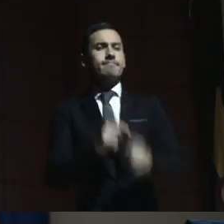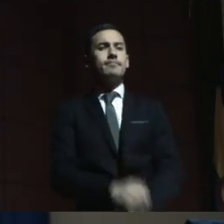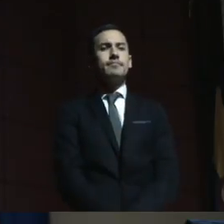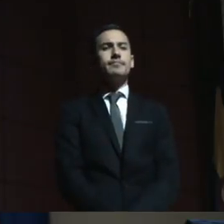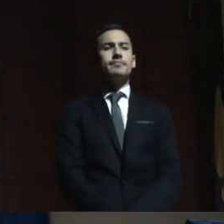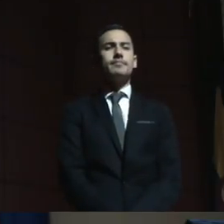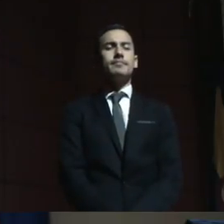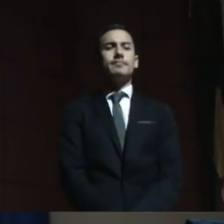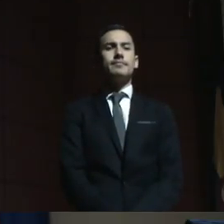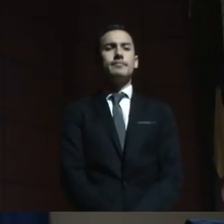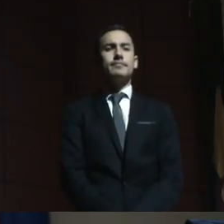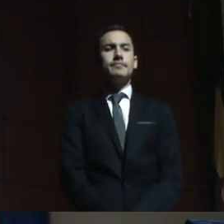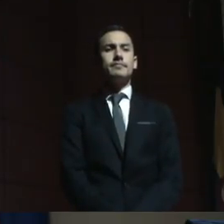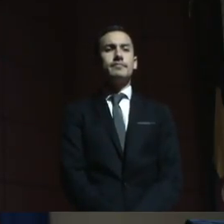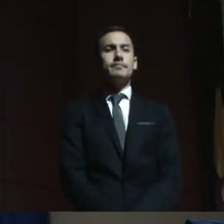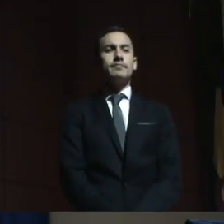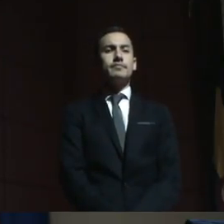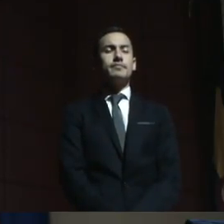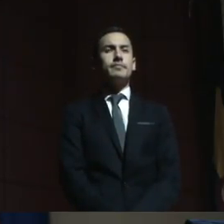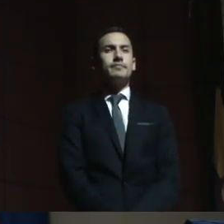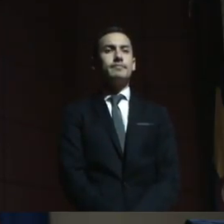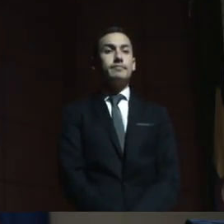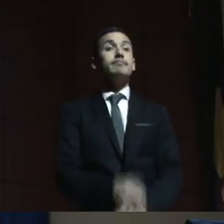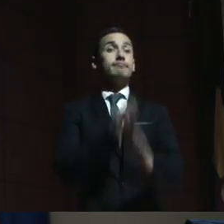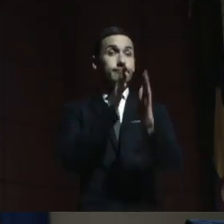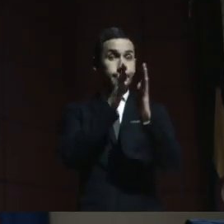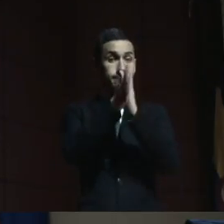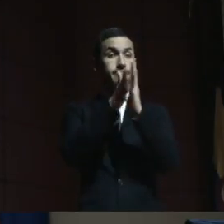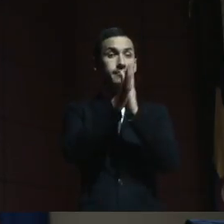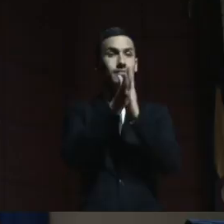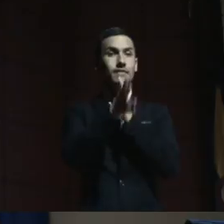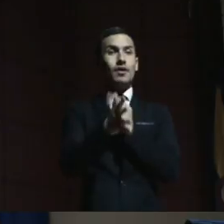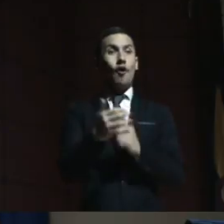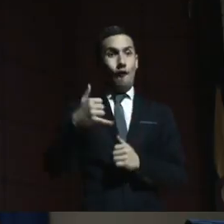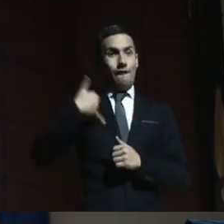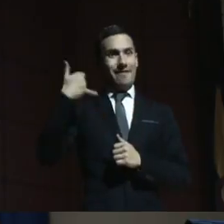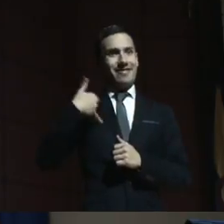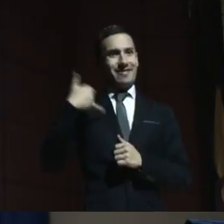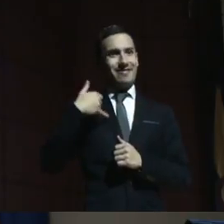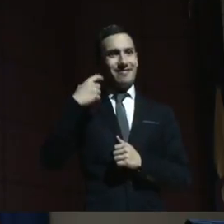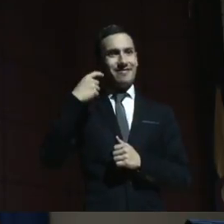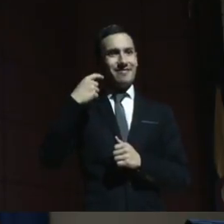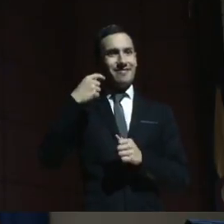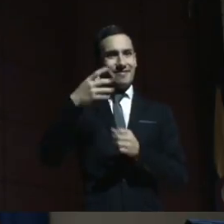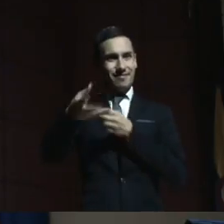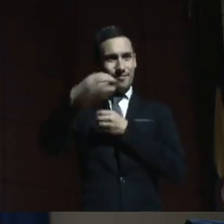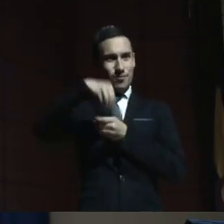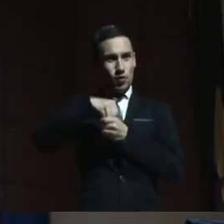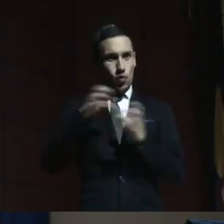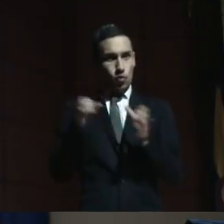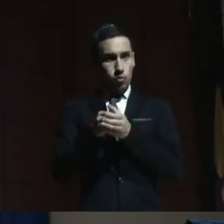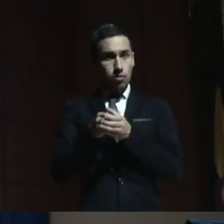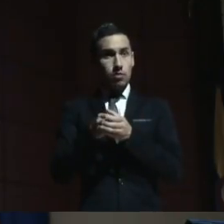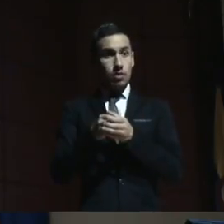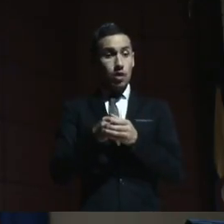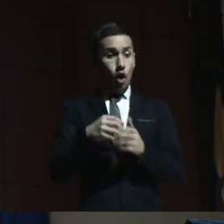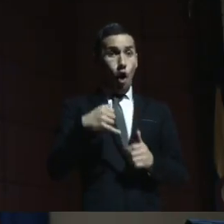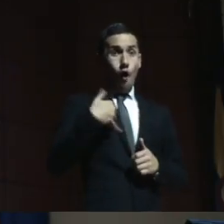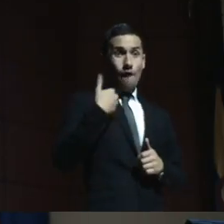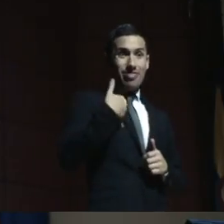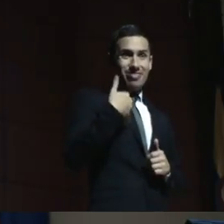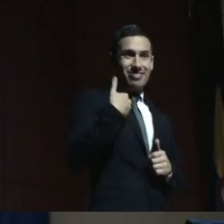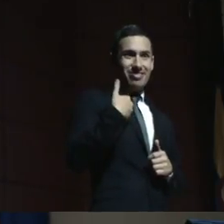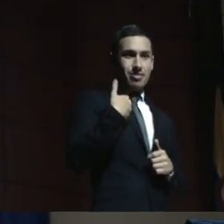Ahí en cuidar a otros, les cuento que muchos de nuestros jóvenes, de los que participan en el grupo, cuidan a sus padres,